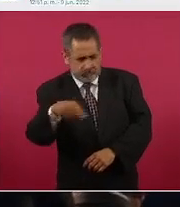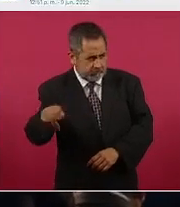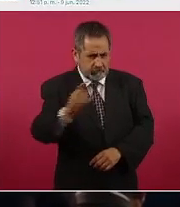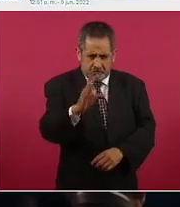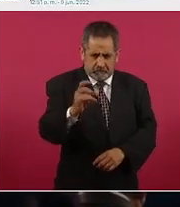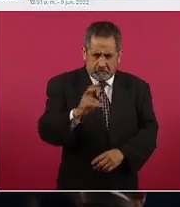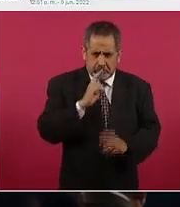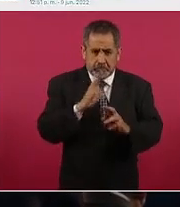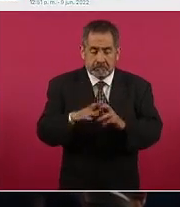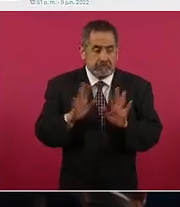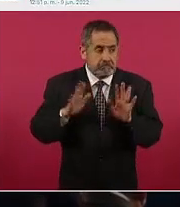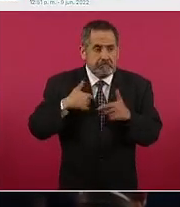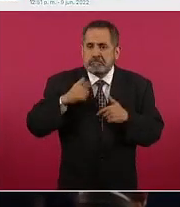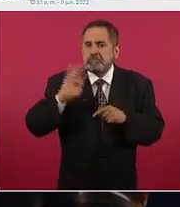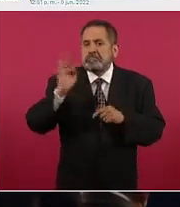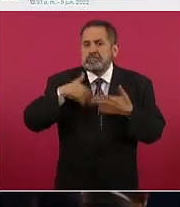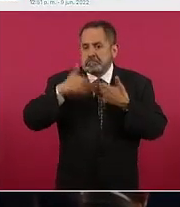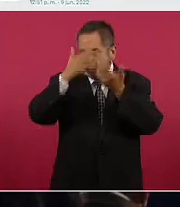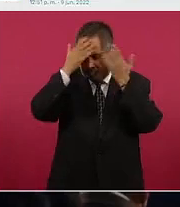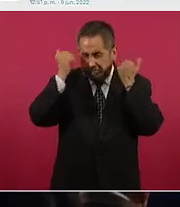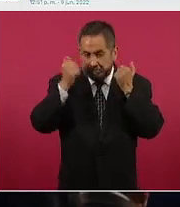a lo mejor yo no me enteré